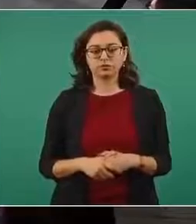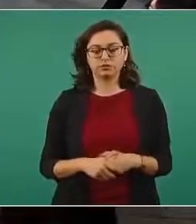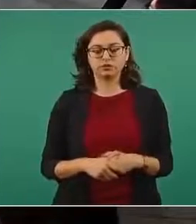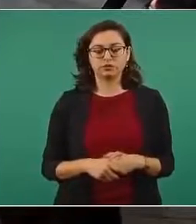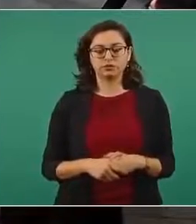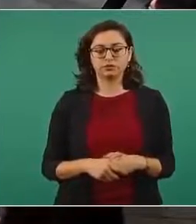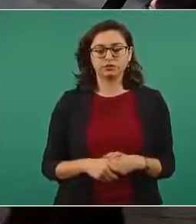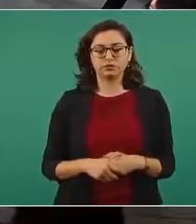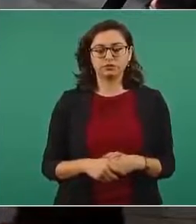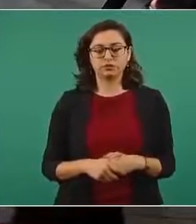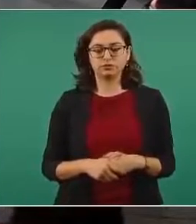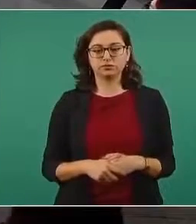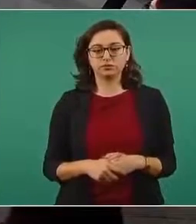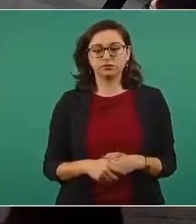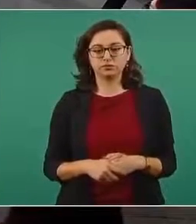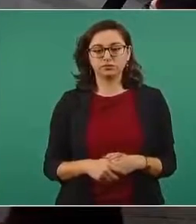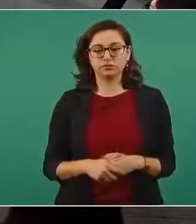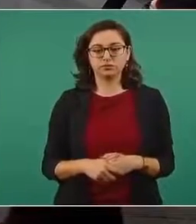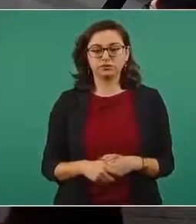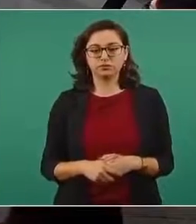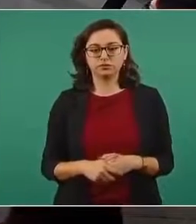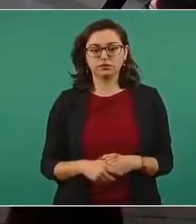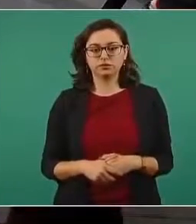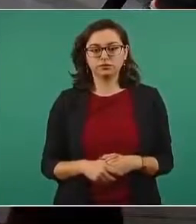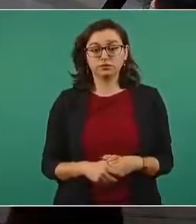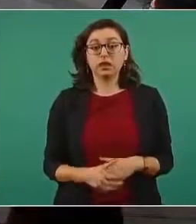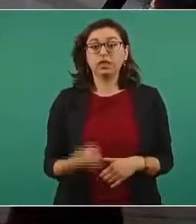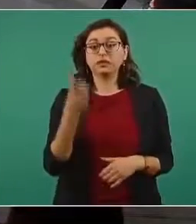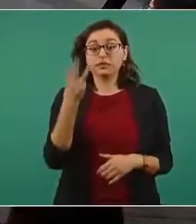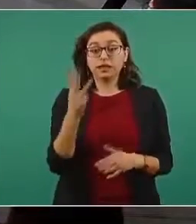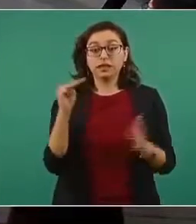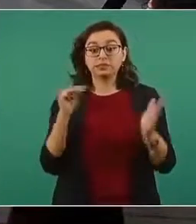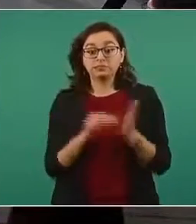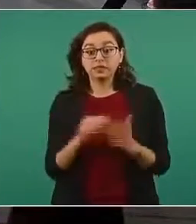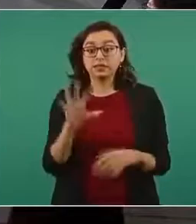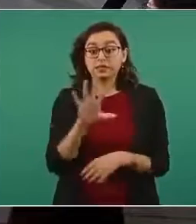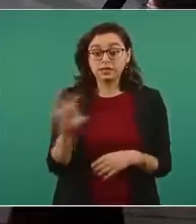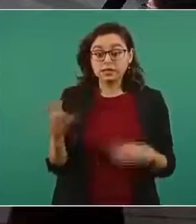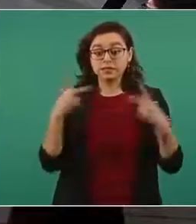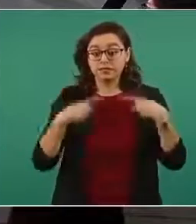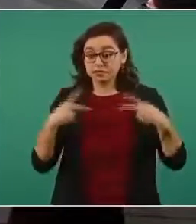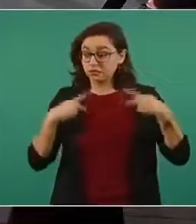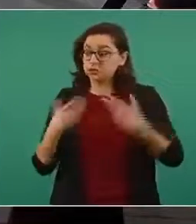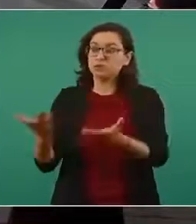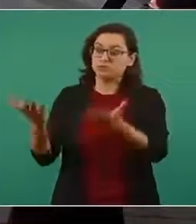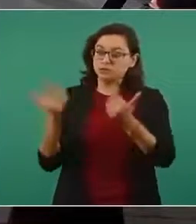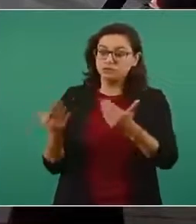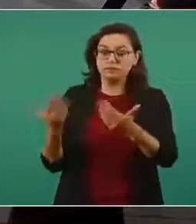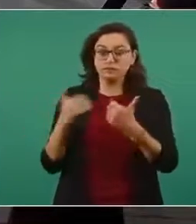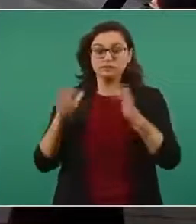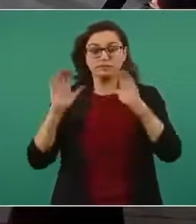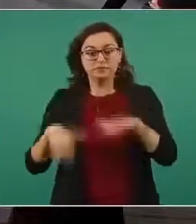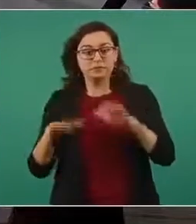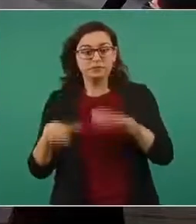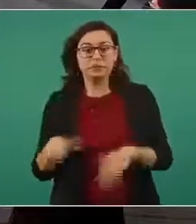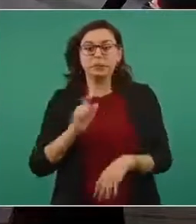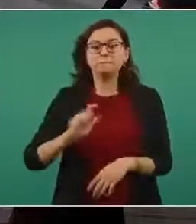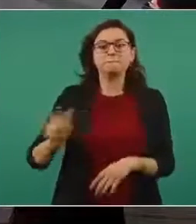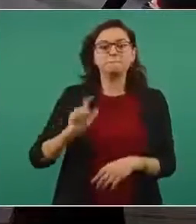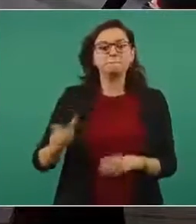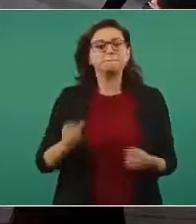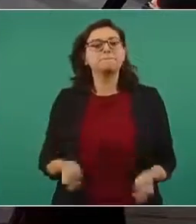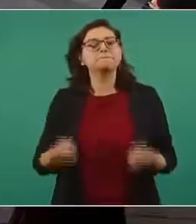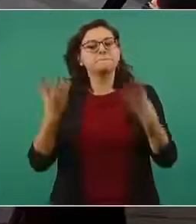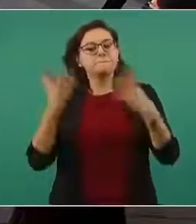cerca de 3 mil 500 3 mil 500 ¿y cuánto hemos pagado? cerca de 180